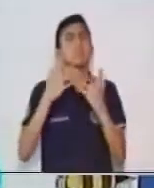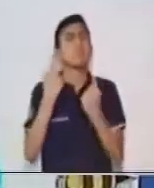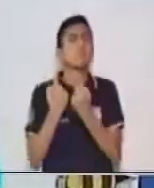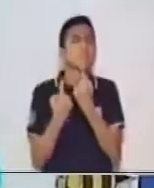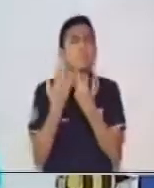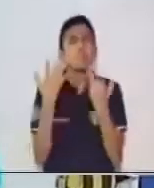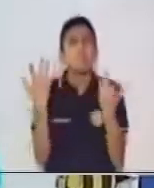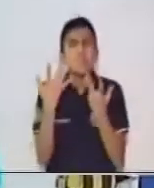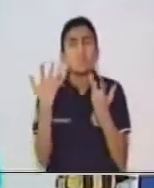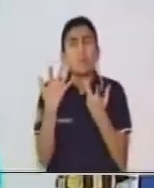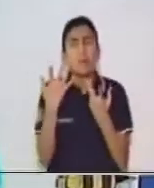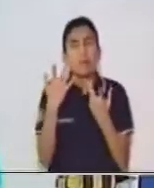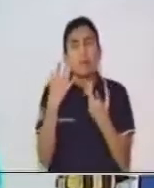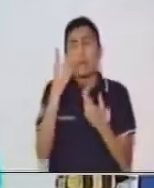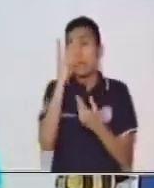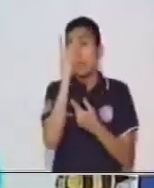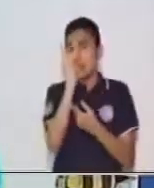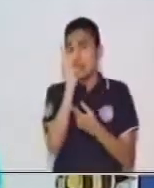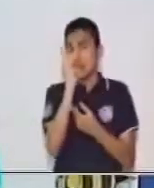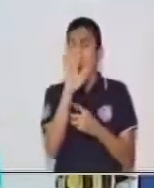nexo coordinante.